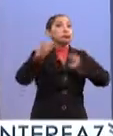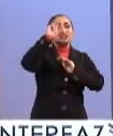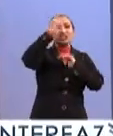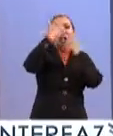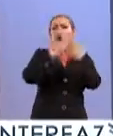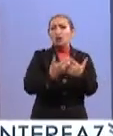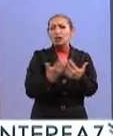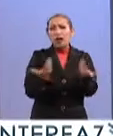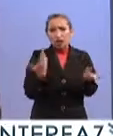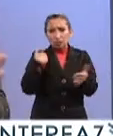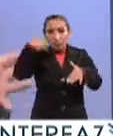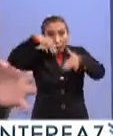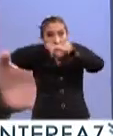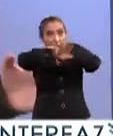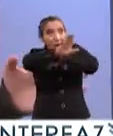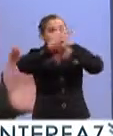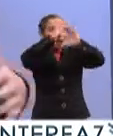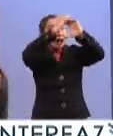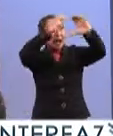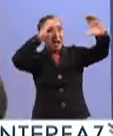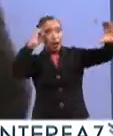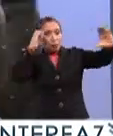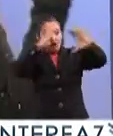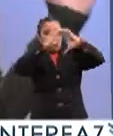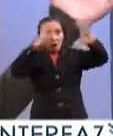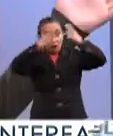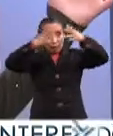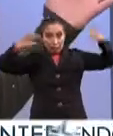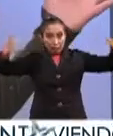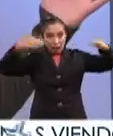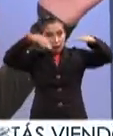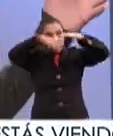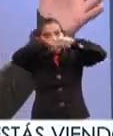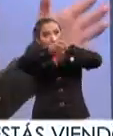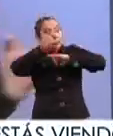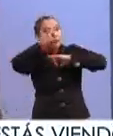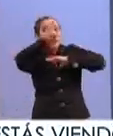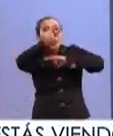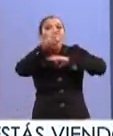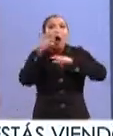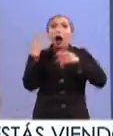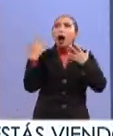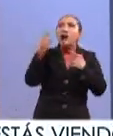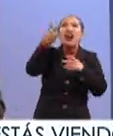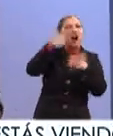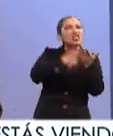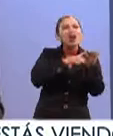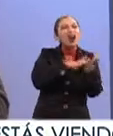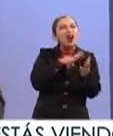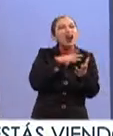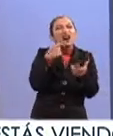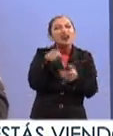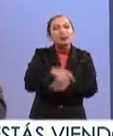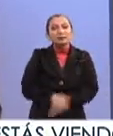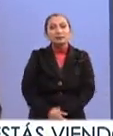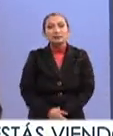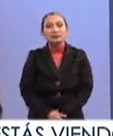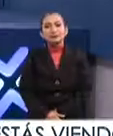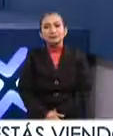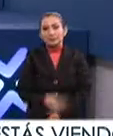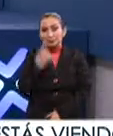decir, nosotros entramos a esta Unidad Móvil, que me imagino es como un camión, ¿no?, que se puede mover. ¿Qué es lo que vamos a encontrar ahí adentro?